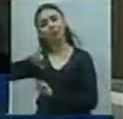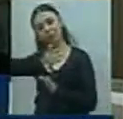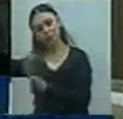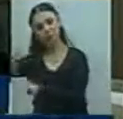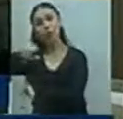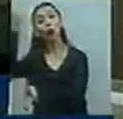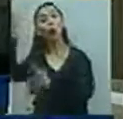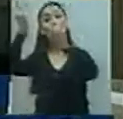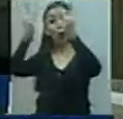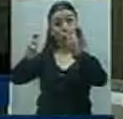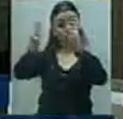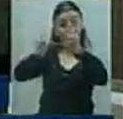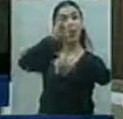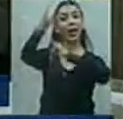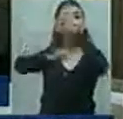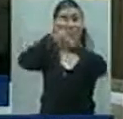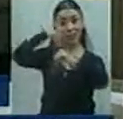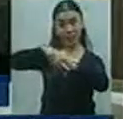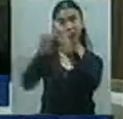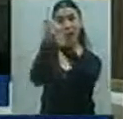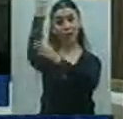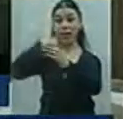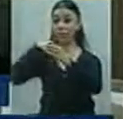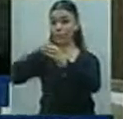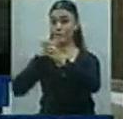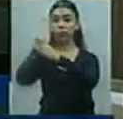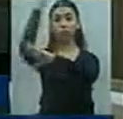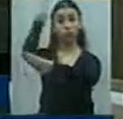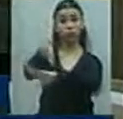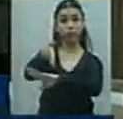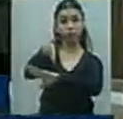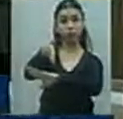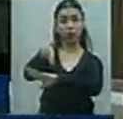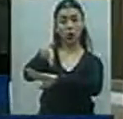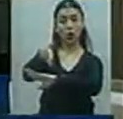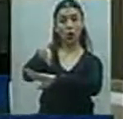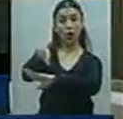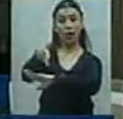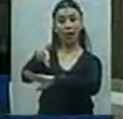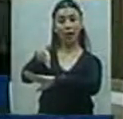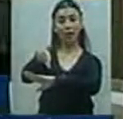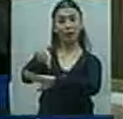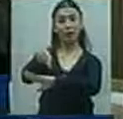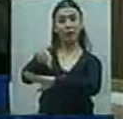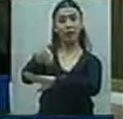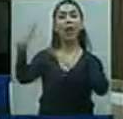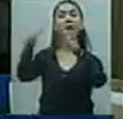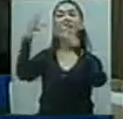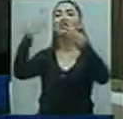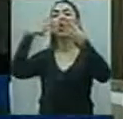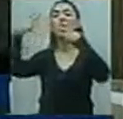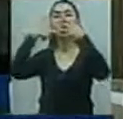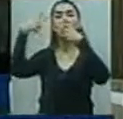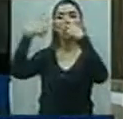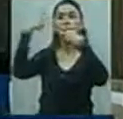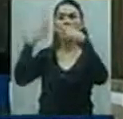Le decía, esta mañana participé de la conferencia, bueno, que dio el presidente, Bartoletti también estuvo allí el vicepresidente, bueno, Berardi, bueno, también